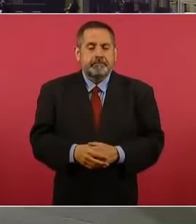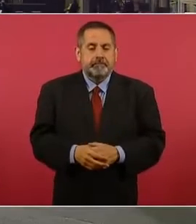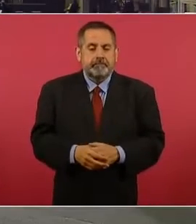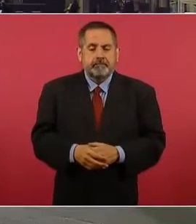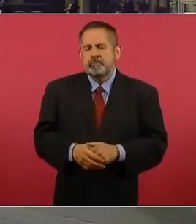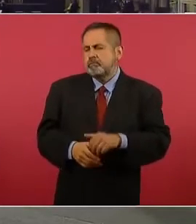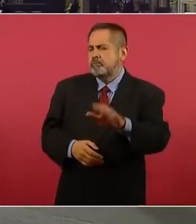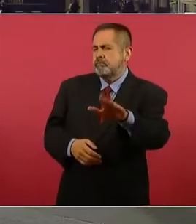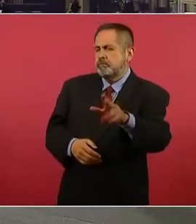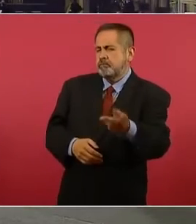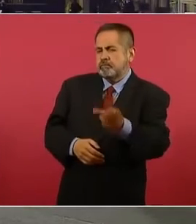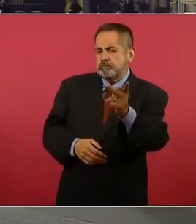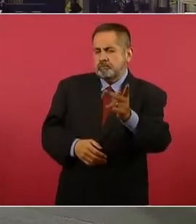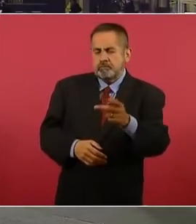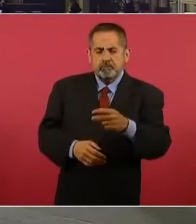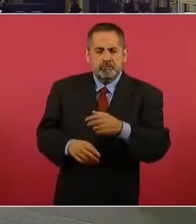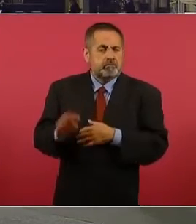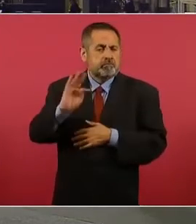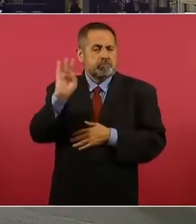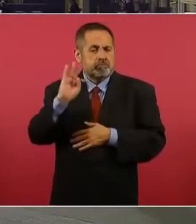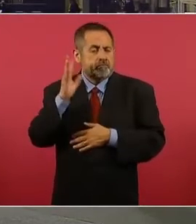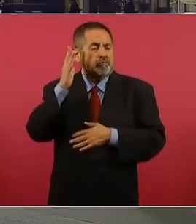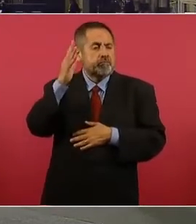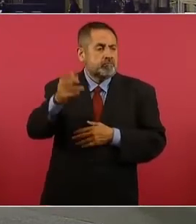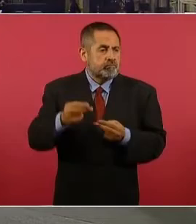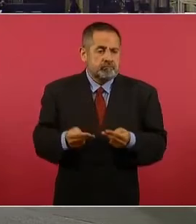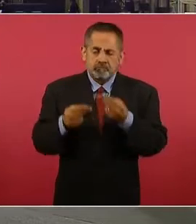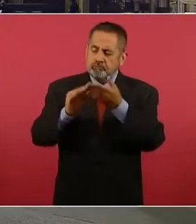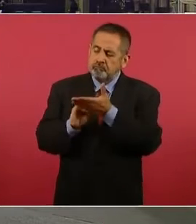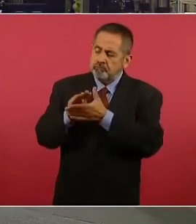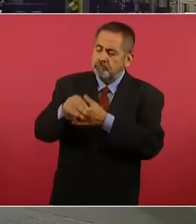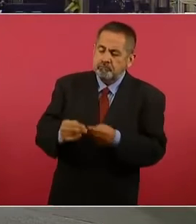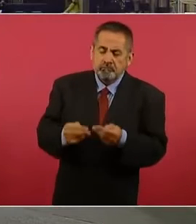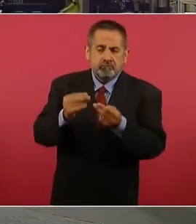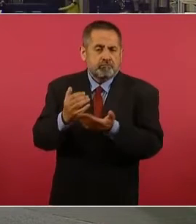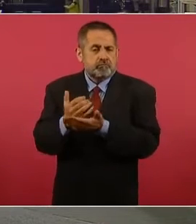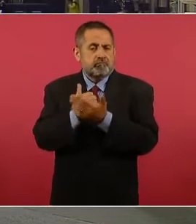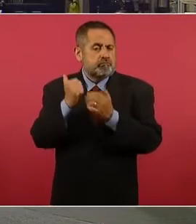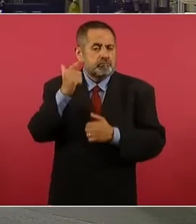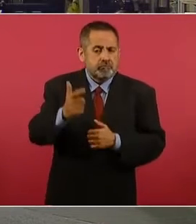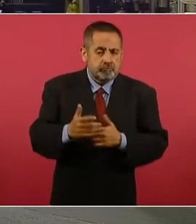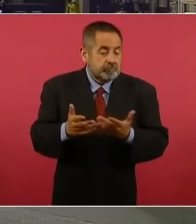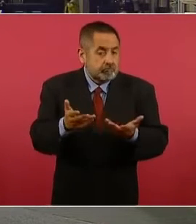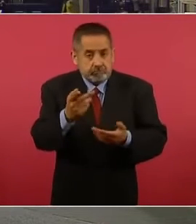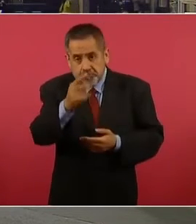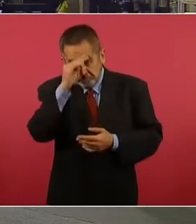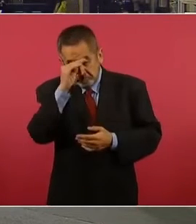posibilidades desde luego de anunciar inversiones o no se tiene considerado, o al menos de su parte.